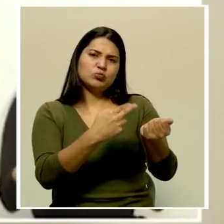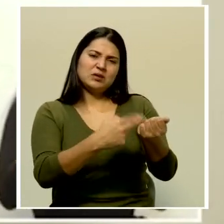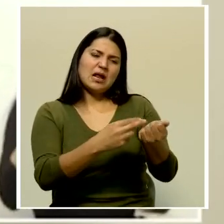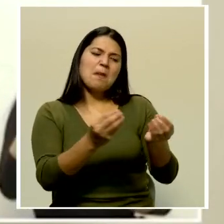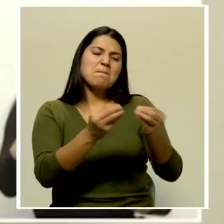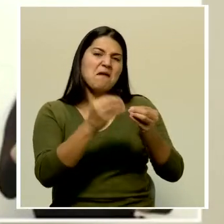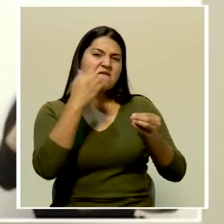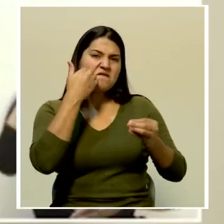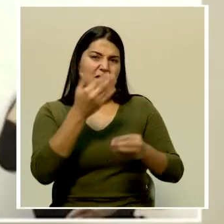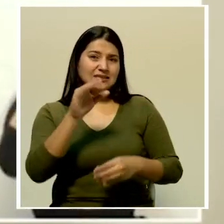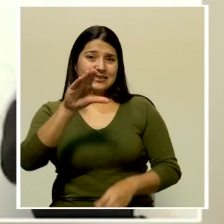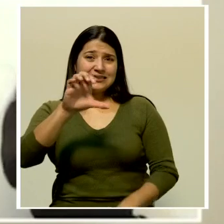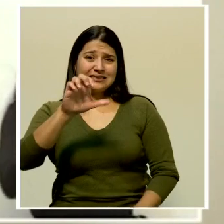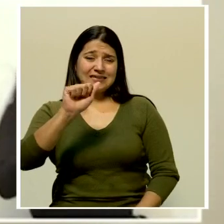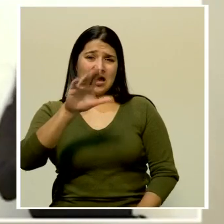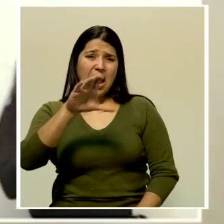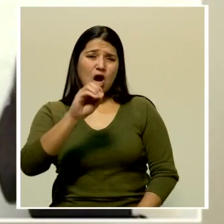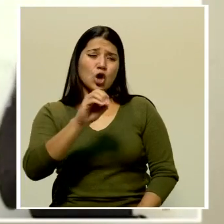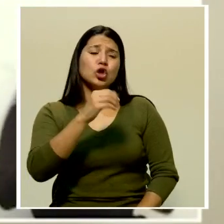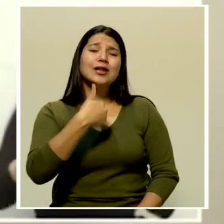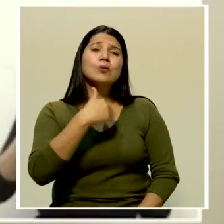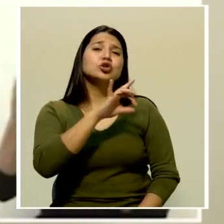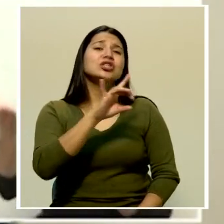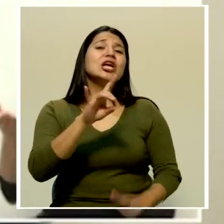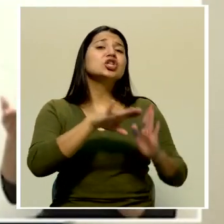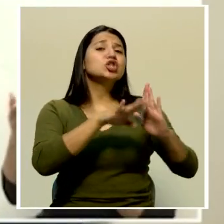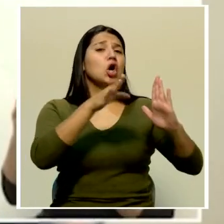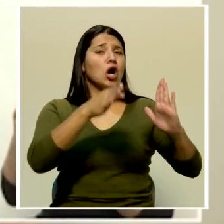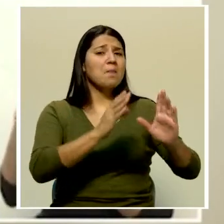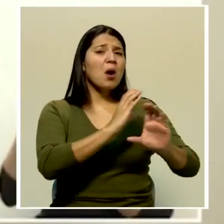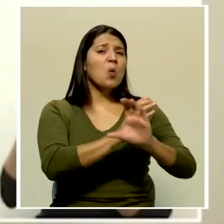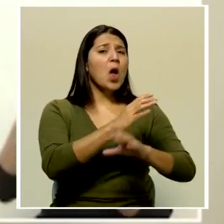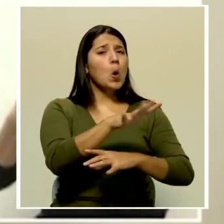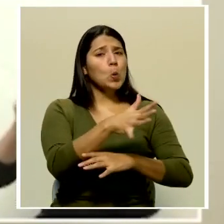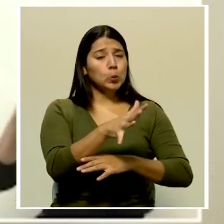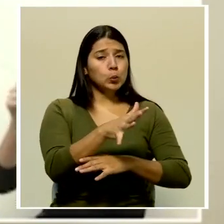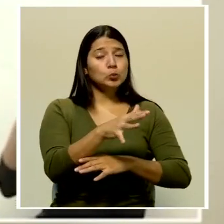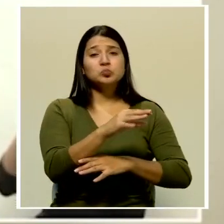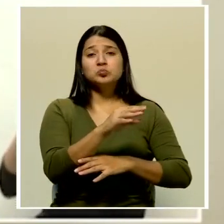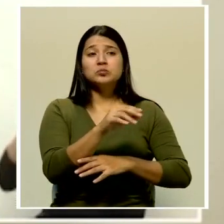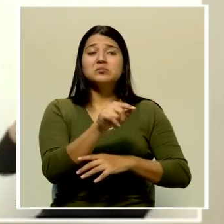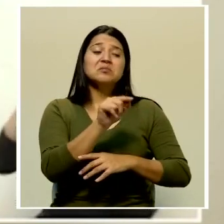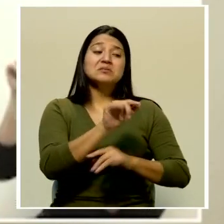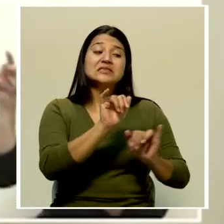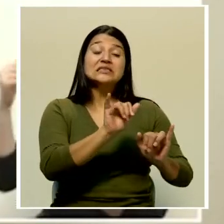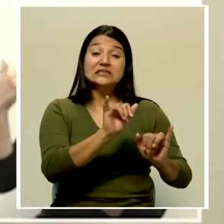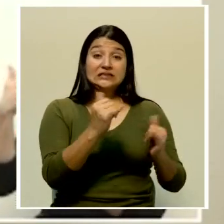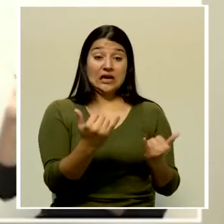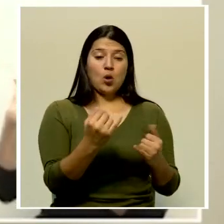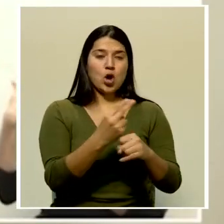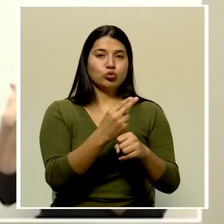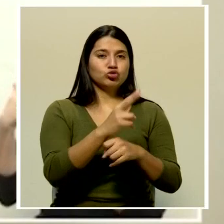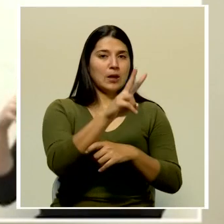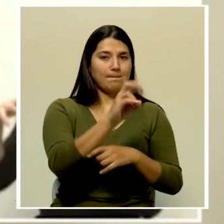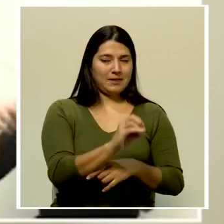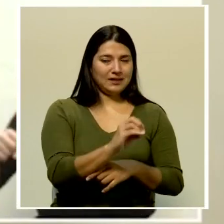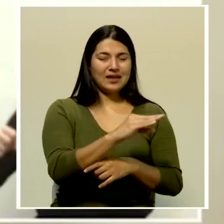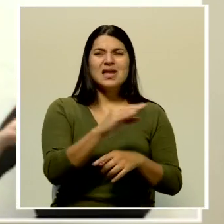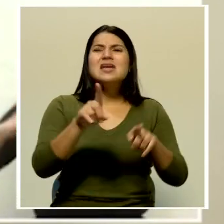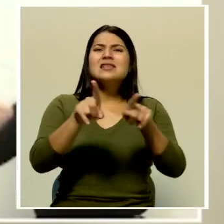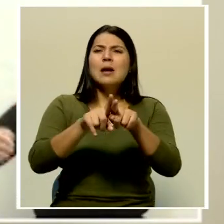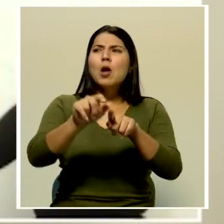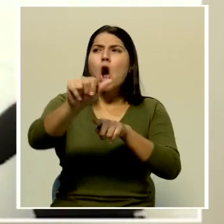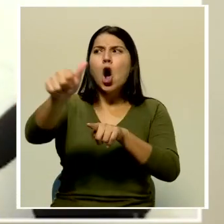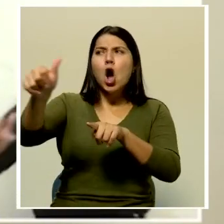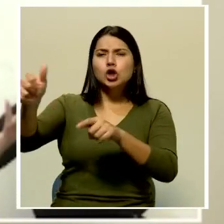20 pacientes ahí, y tenemos alas de diferentes hospitales que tienen reservadas camas